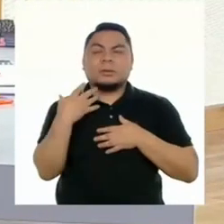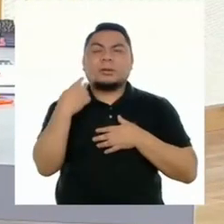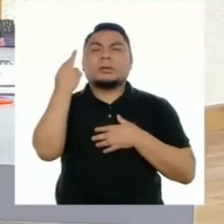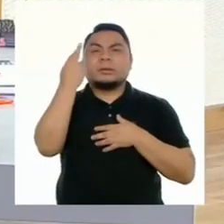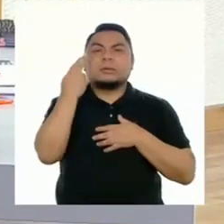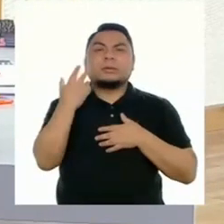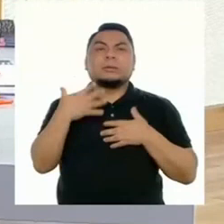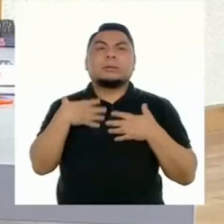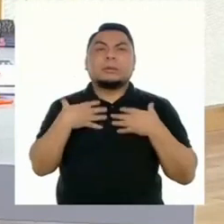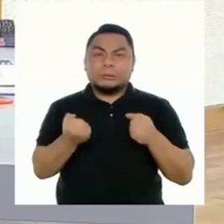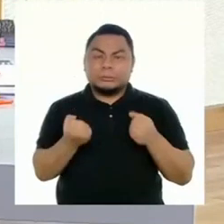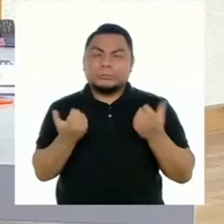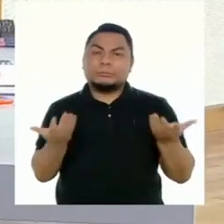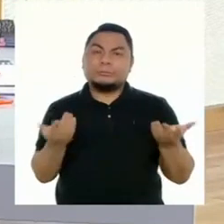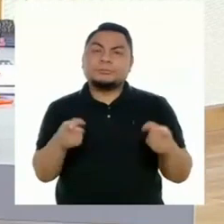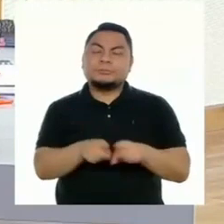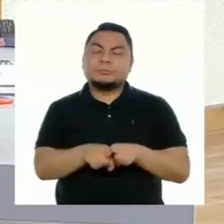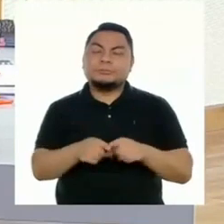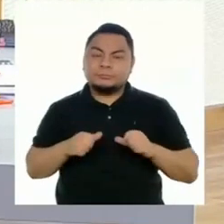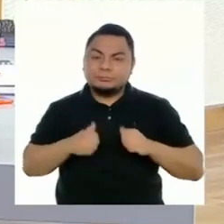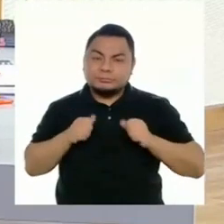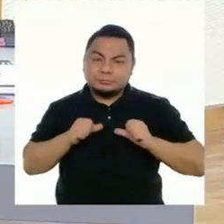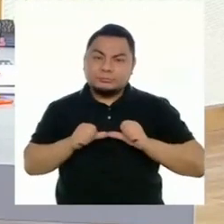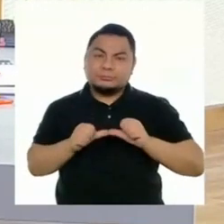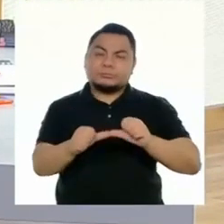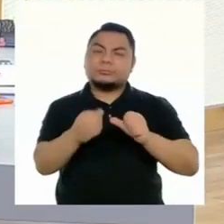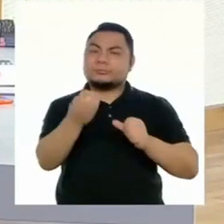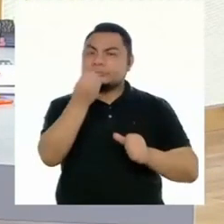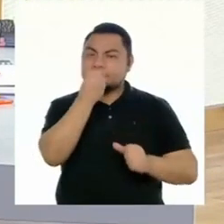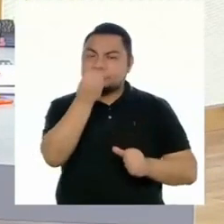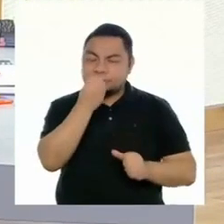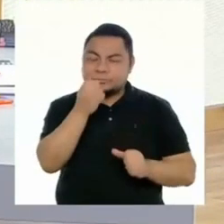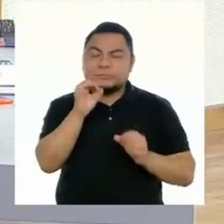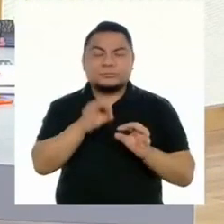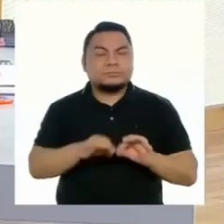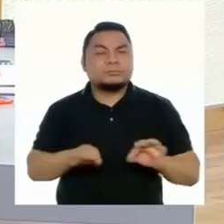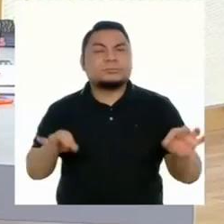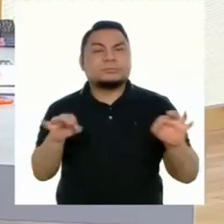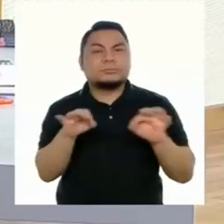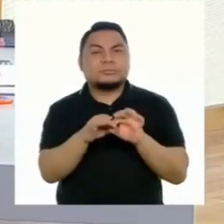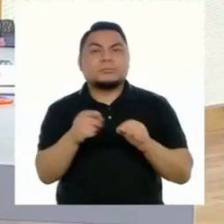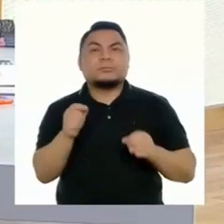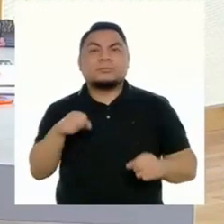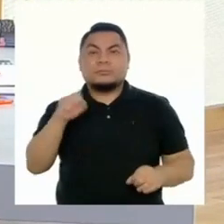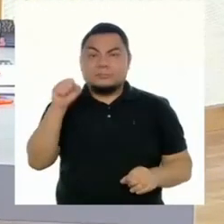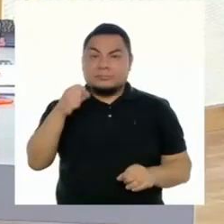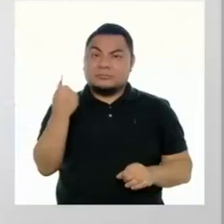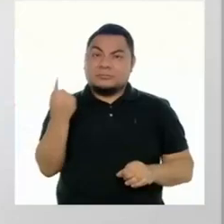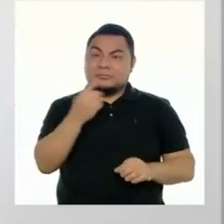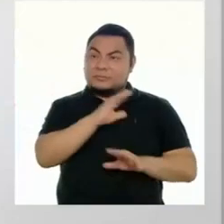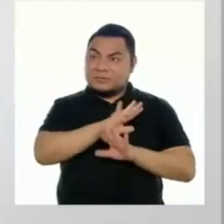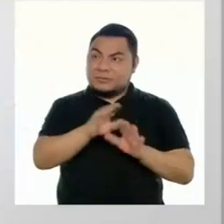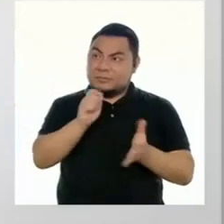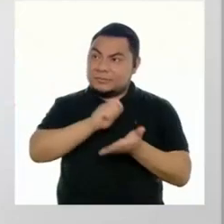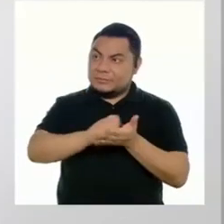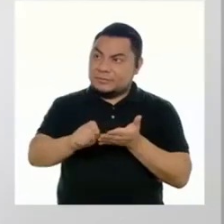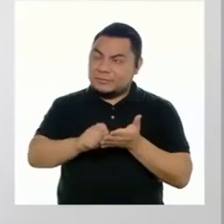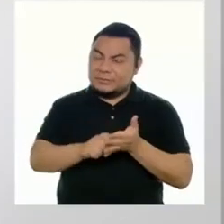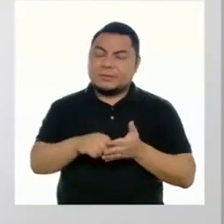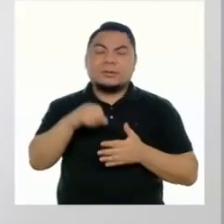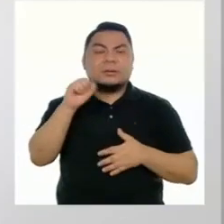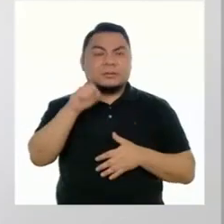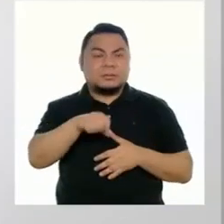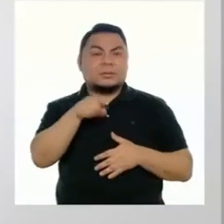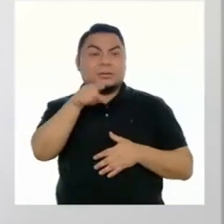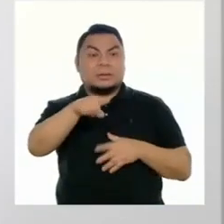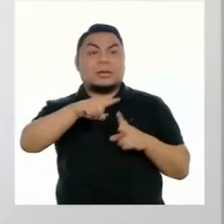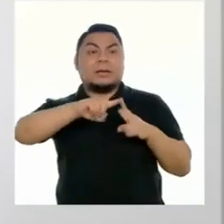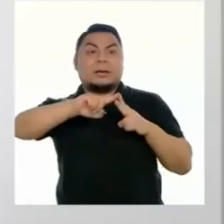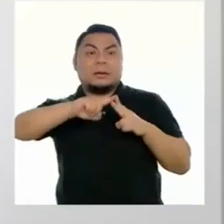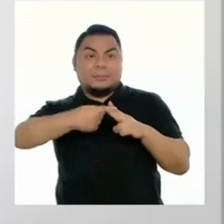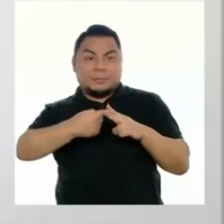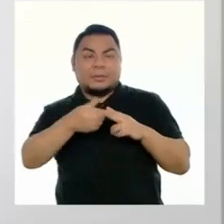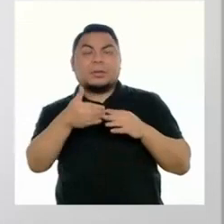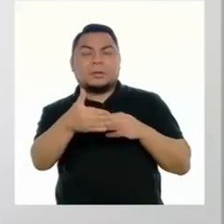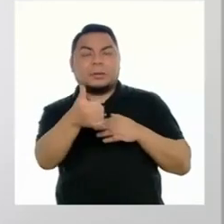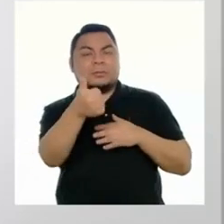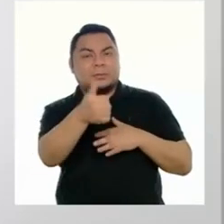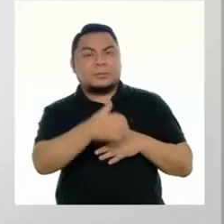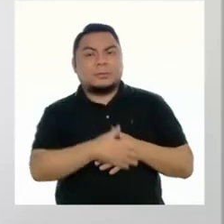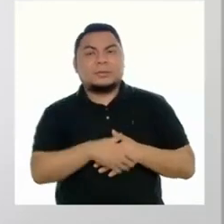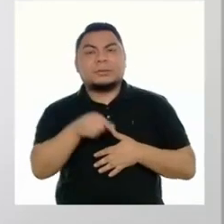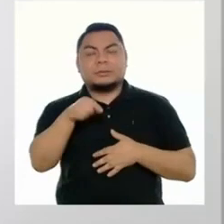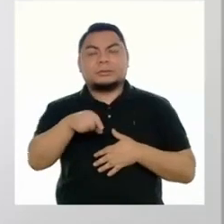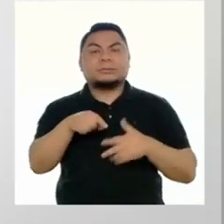razones como nuestra salud, supervivencia y alimentación como factores, ¿sería suficiente? Es un buen punto de partida, Miluska.